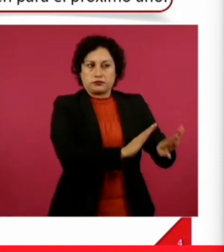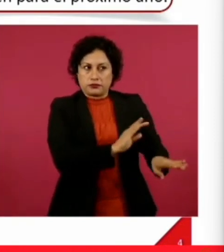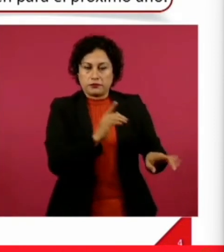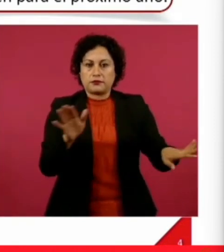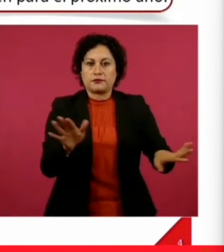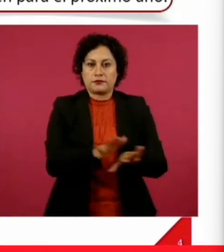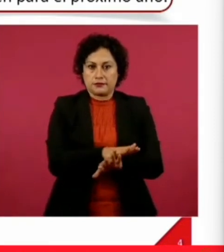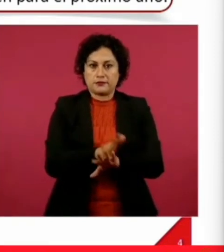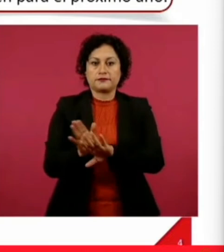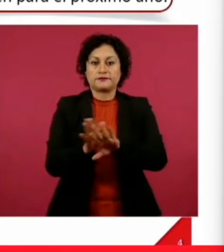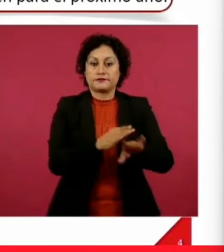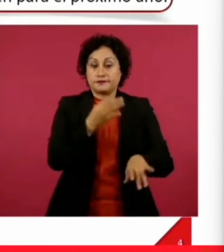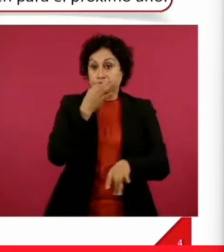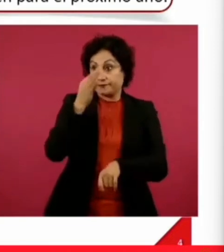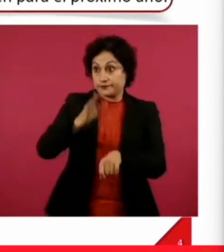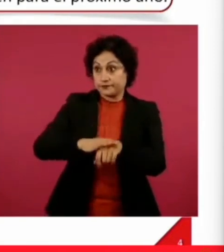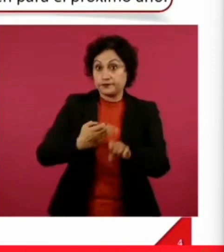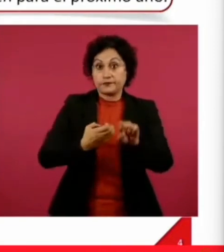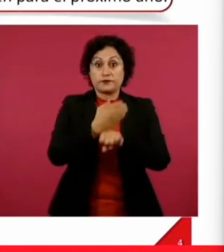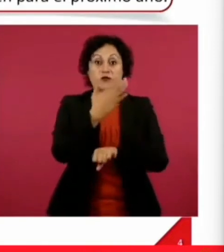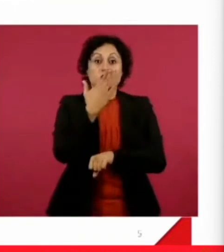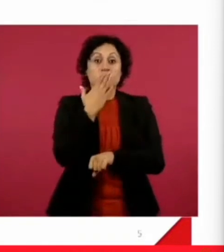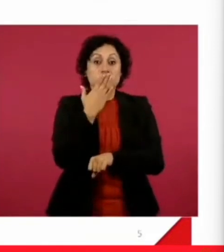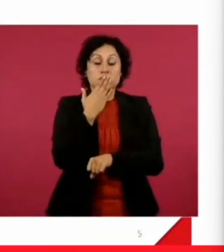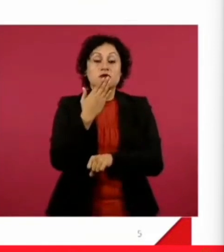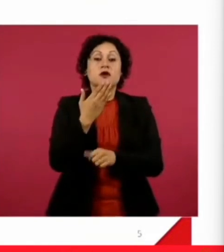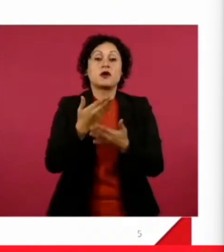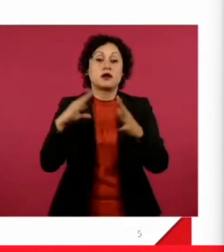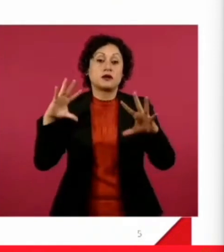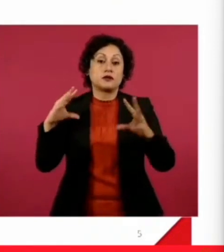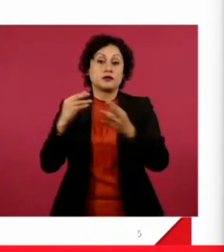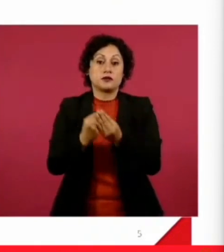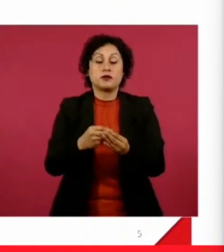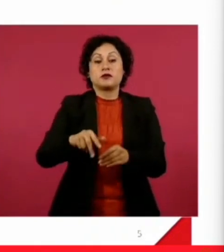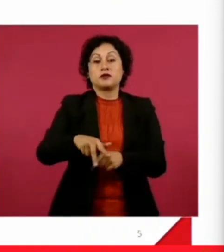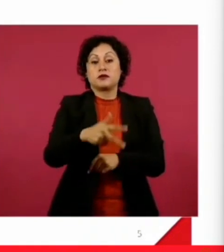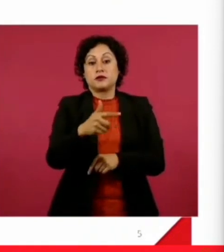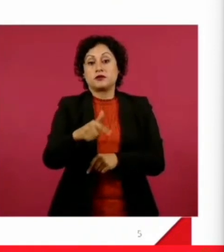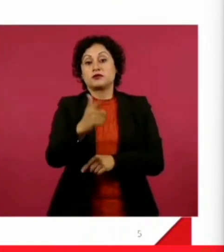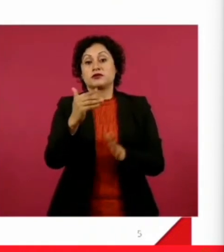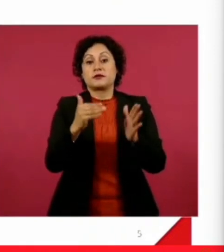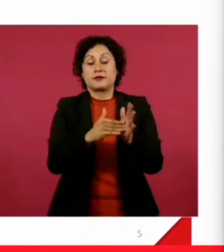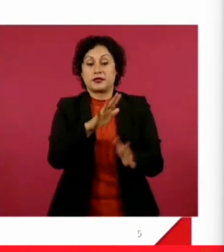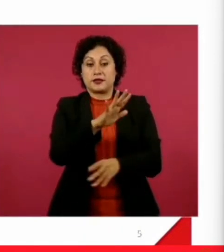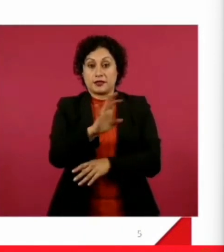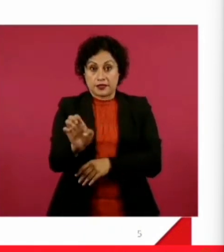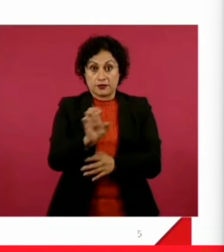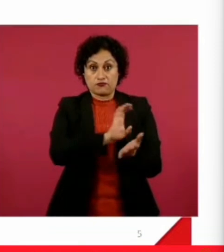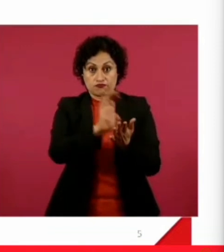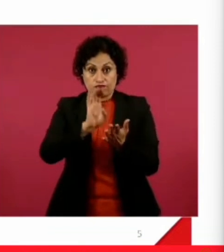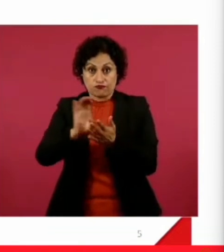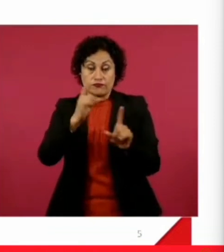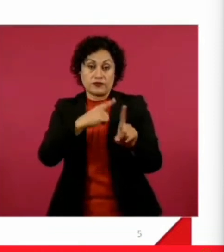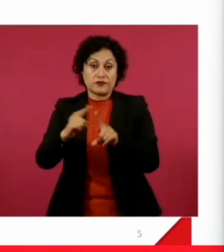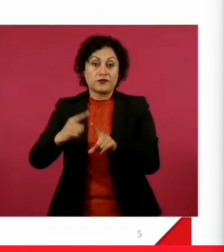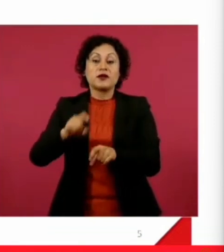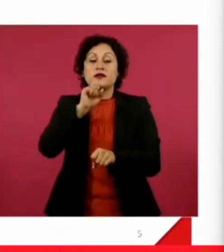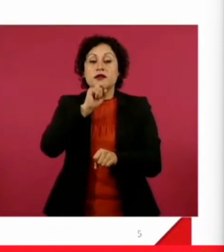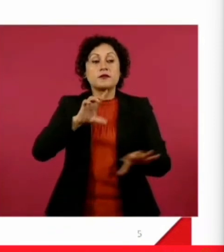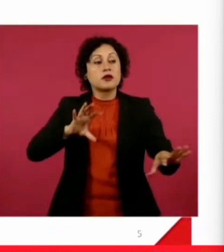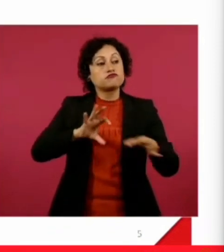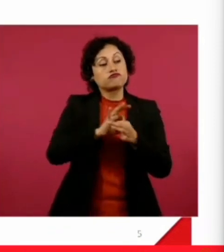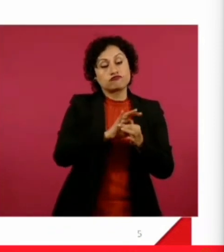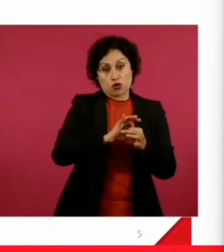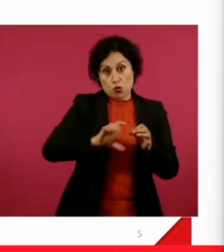otorgado a la fecha 12 mil 550 créditos este año, pero además estamos trabajando con el gobierno del estado para